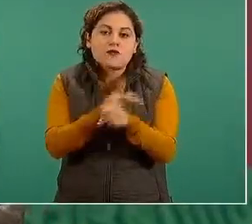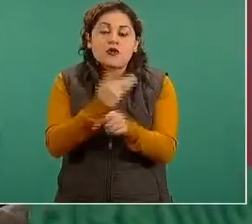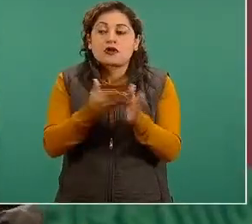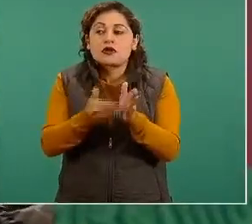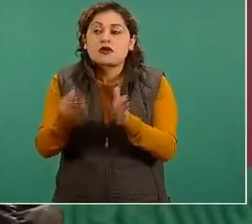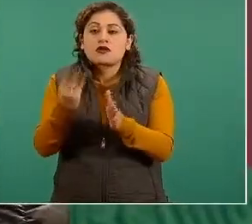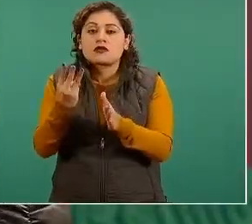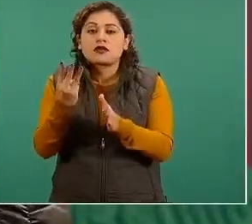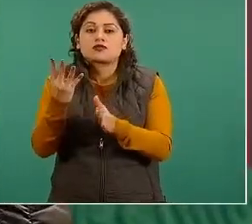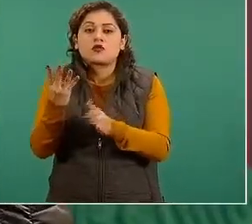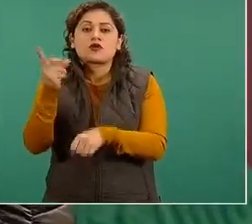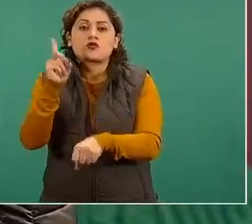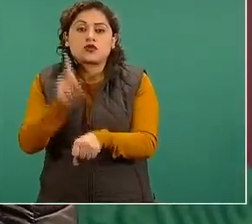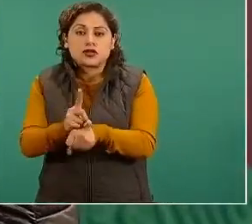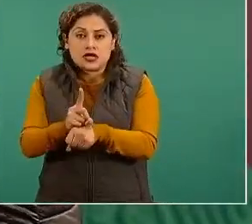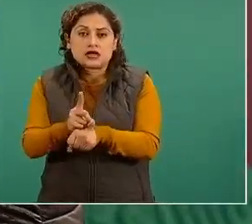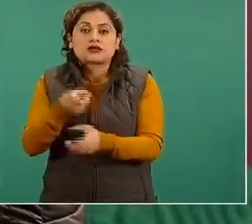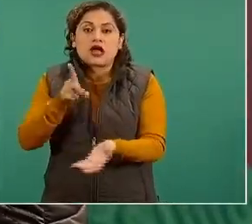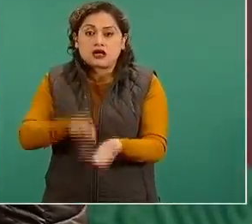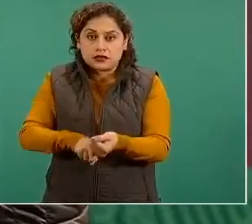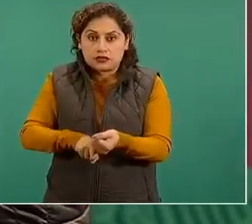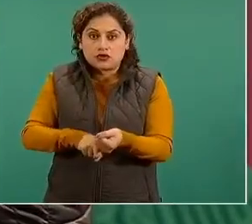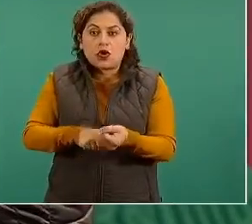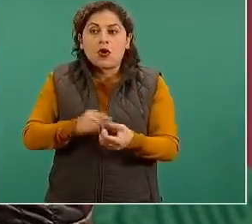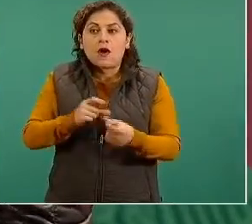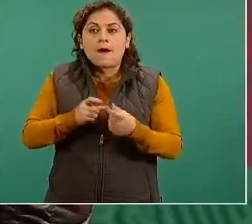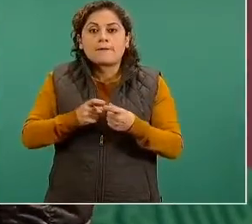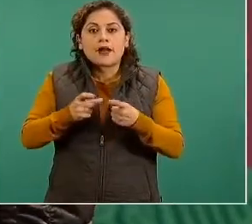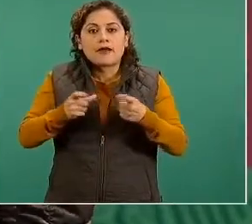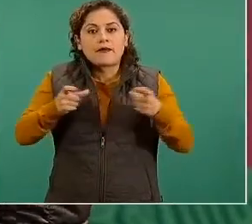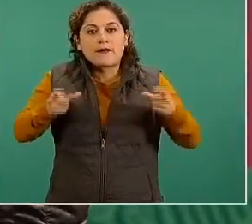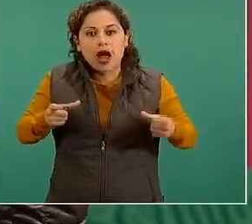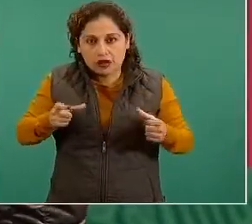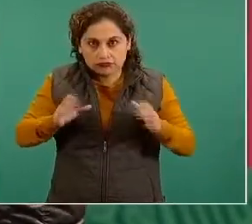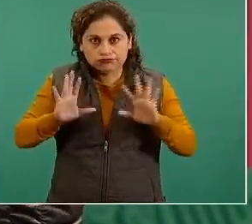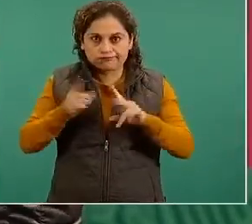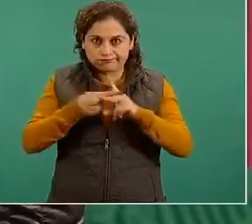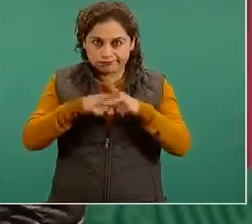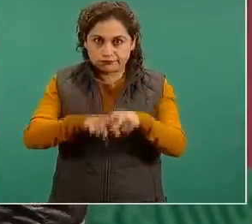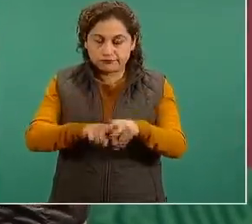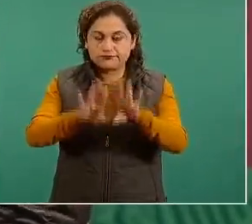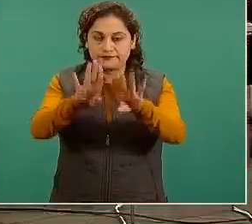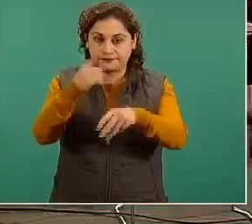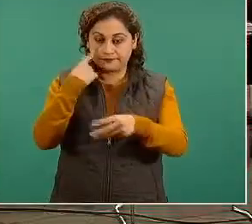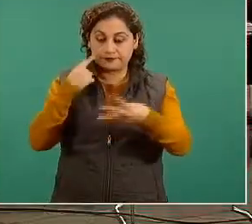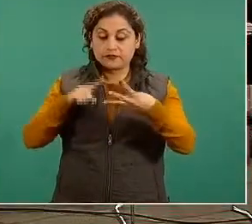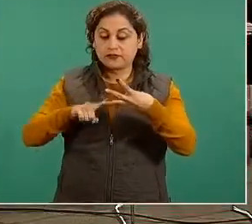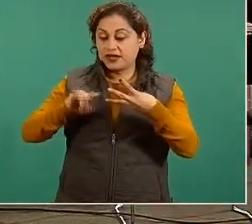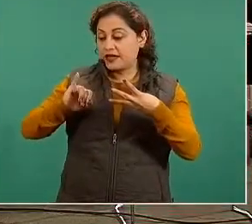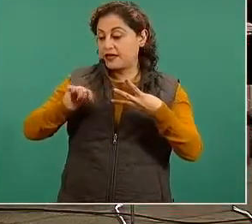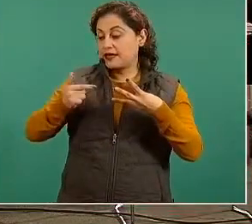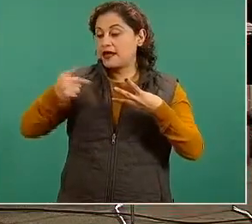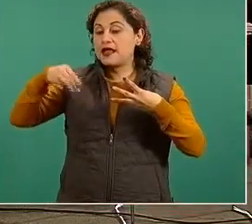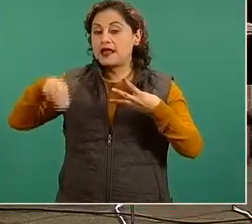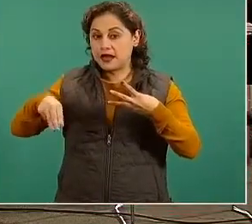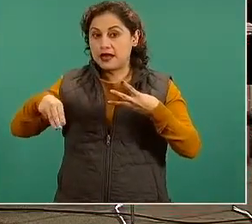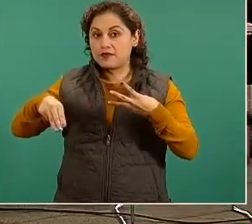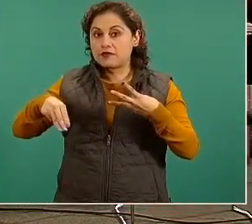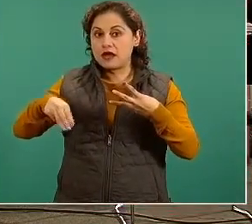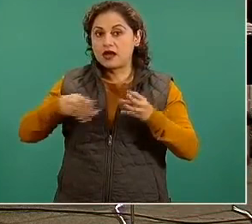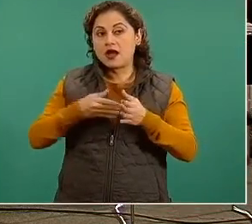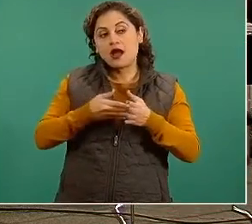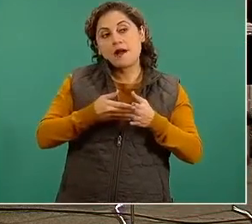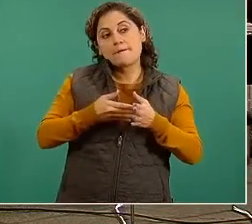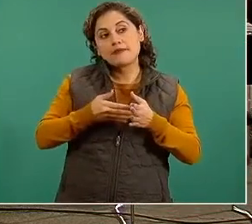anticuerpos si el resultado de la IgM ya va disminuyendo y entonces va